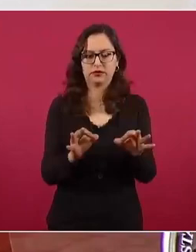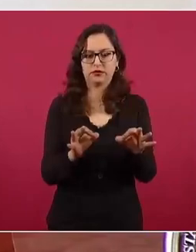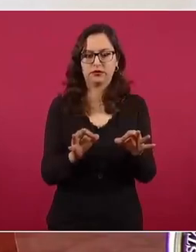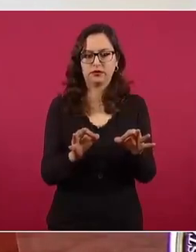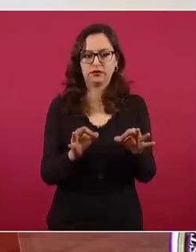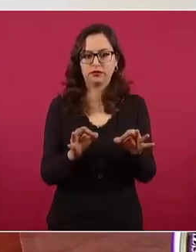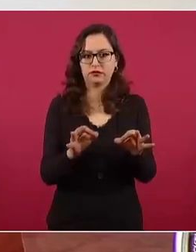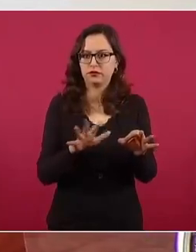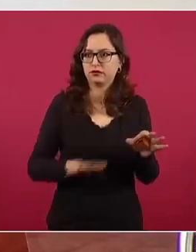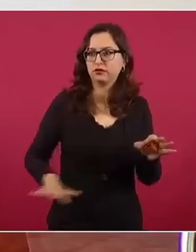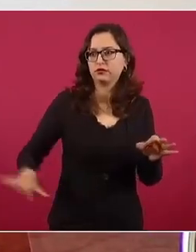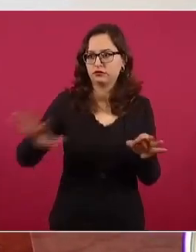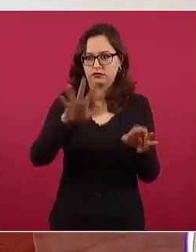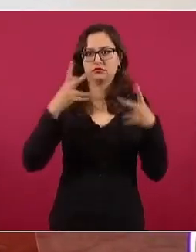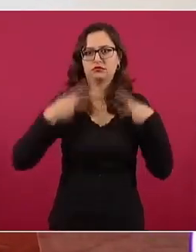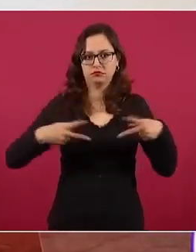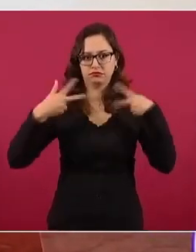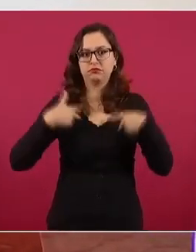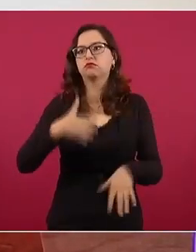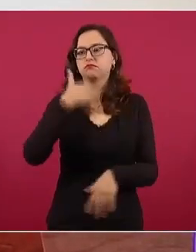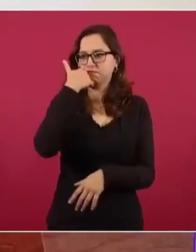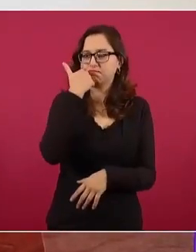de la mayoría del pueblo,